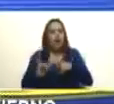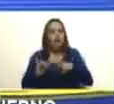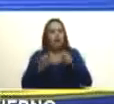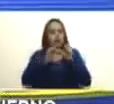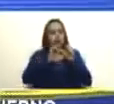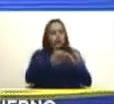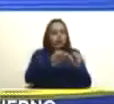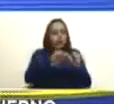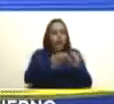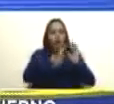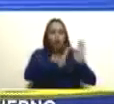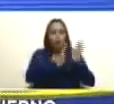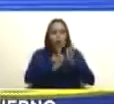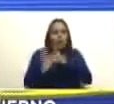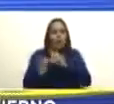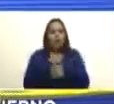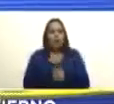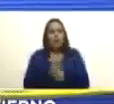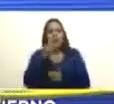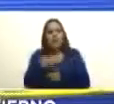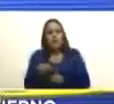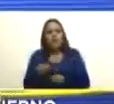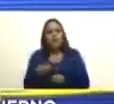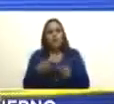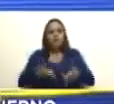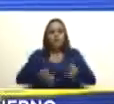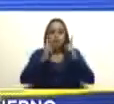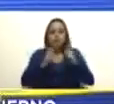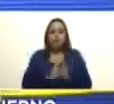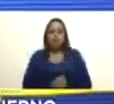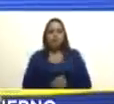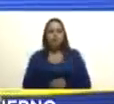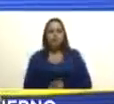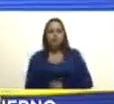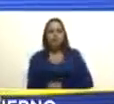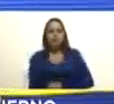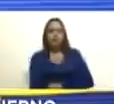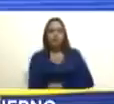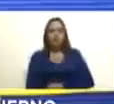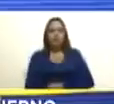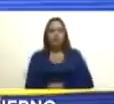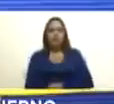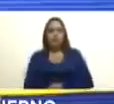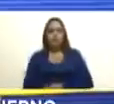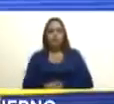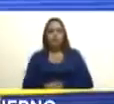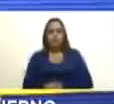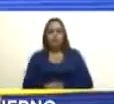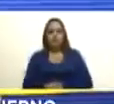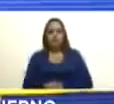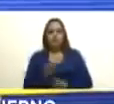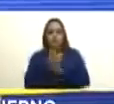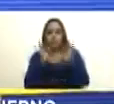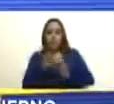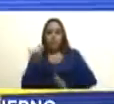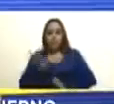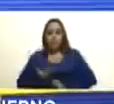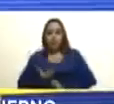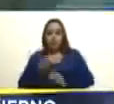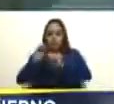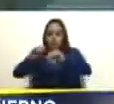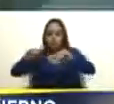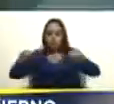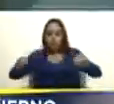y atribuciones poderoso órgano del estado convocado